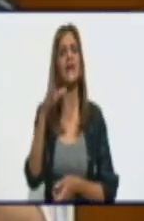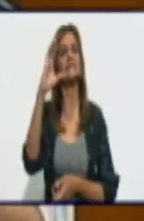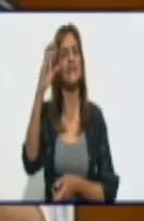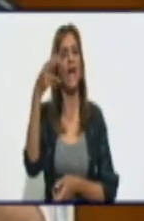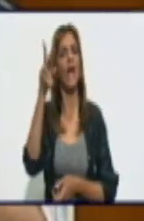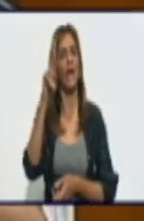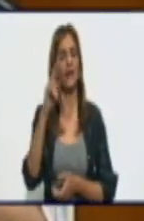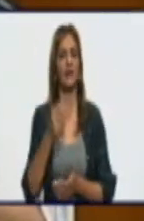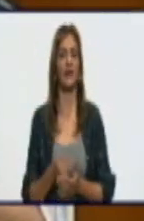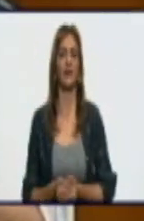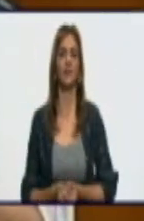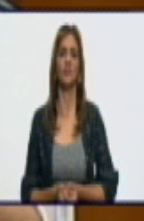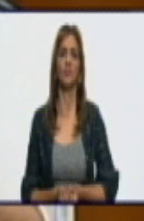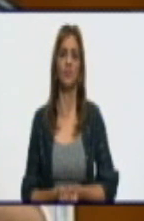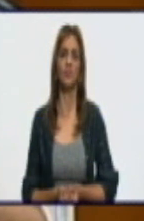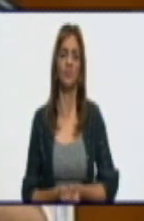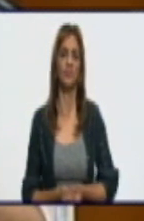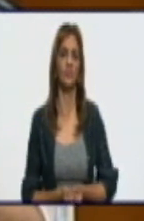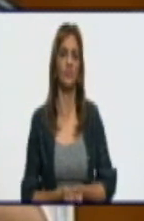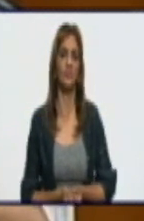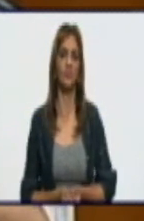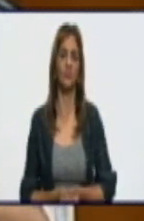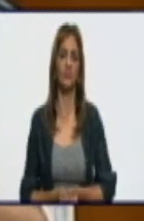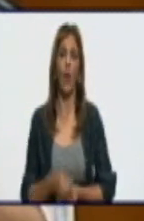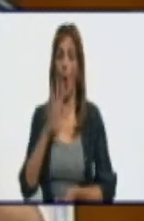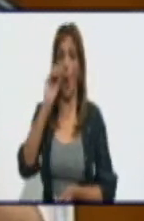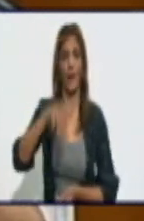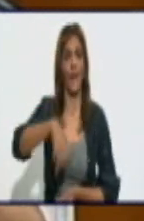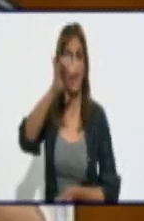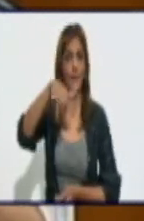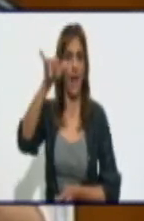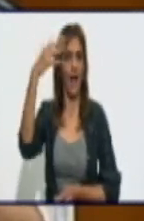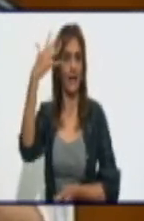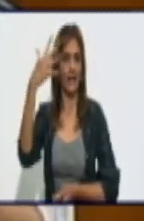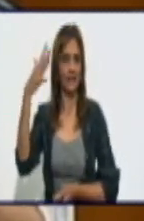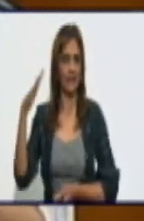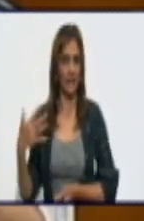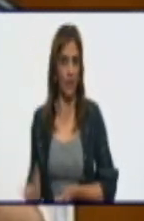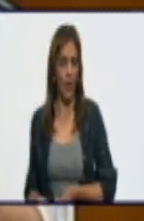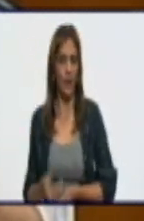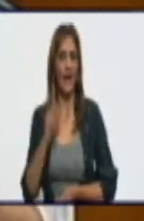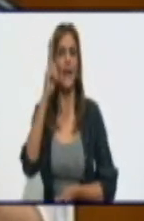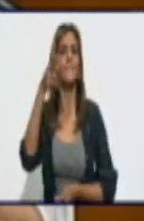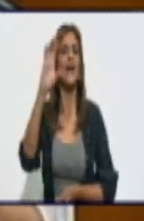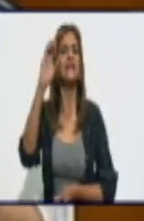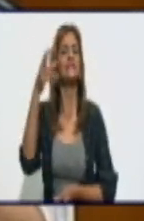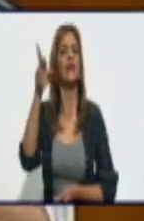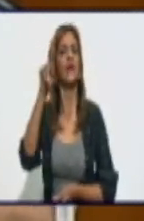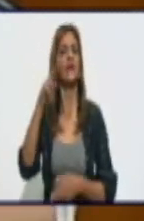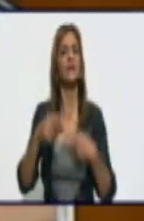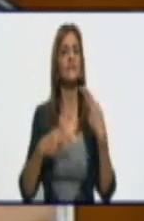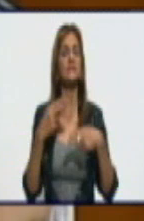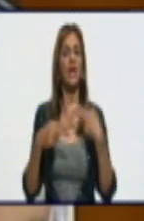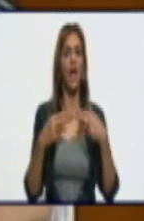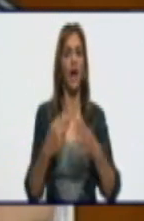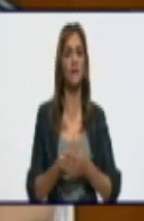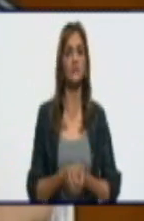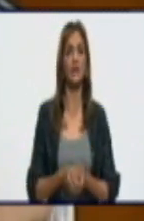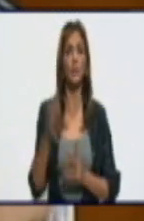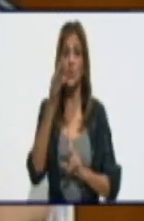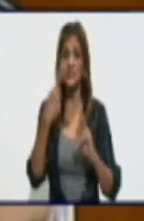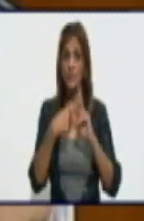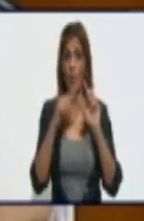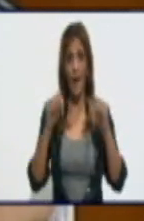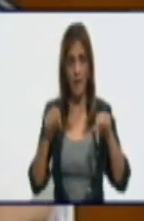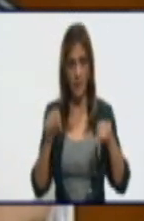turno médico, por cuestiones de trabajo, o al exterior, el PCR se le realiza, acá en el caso de Bayamo,